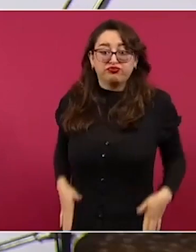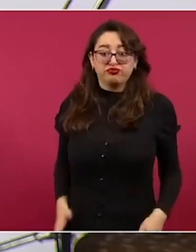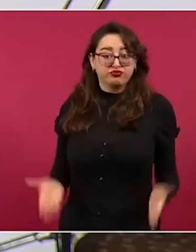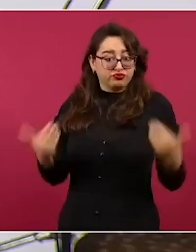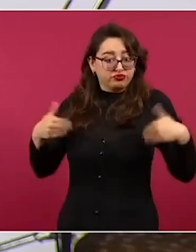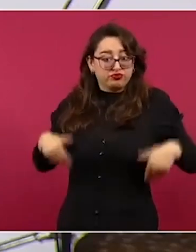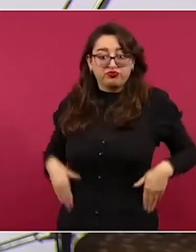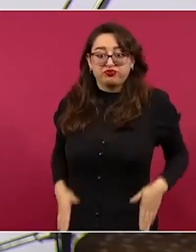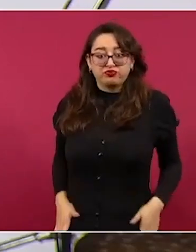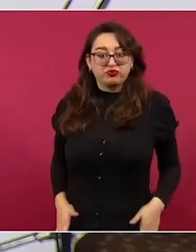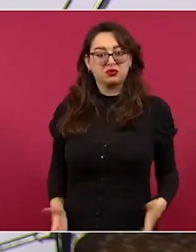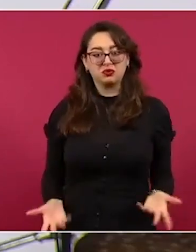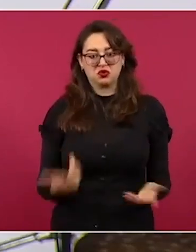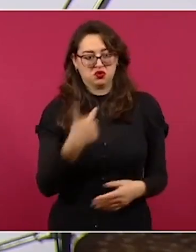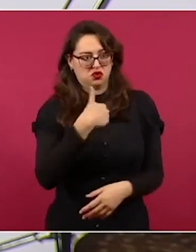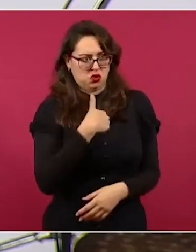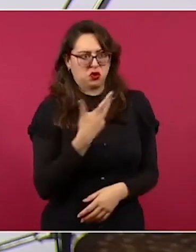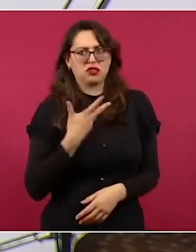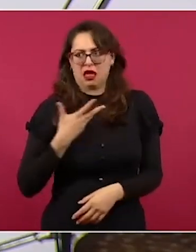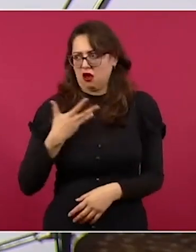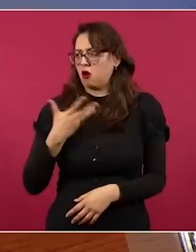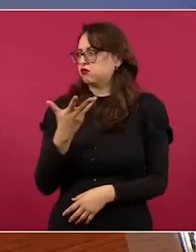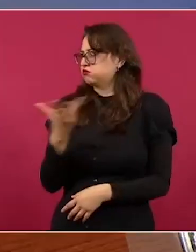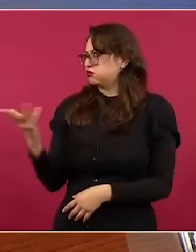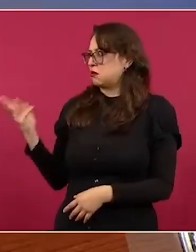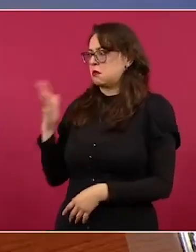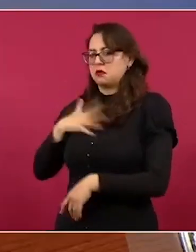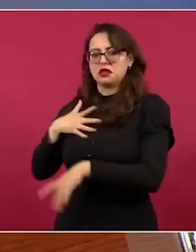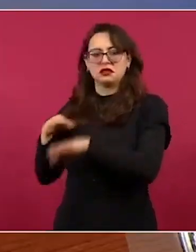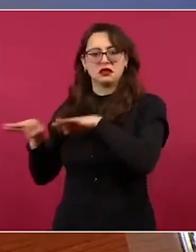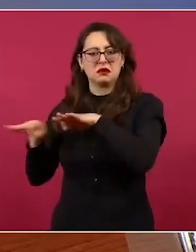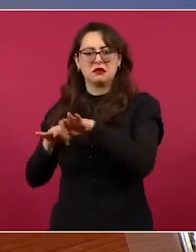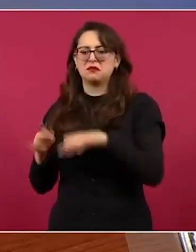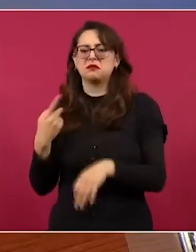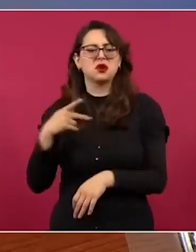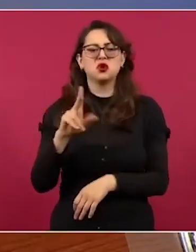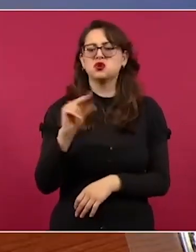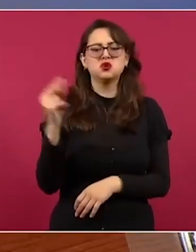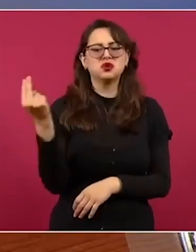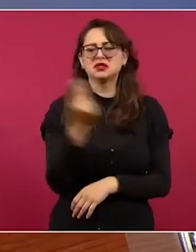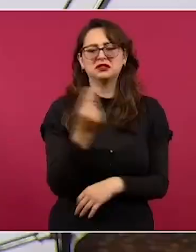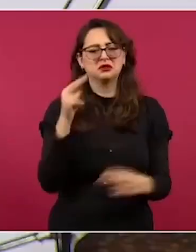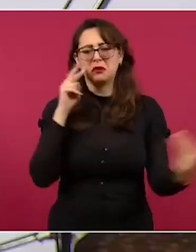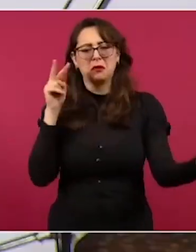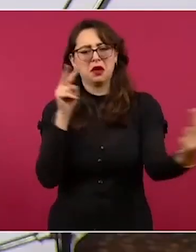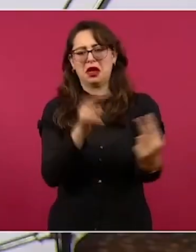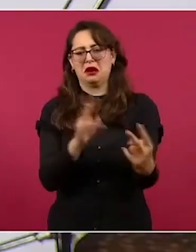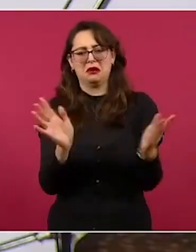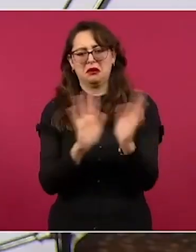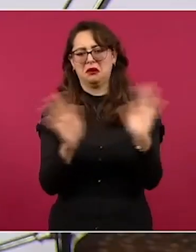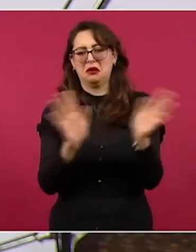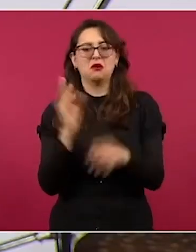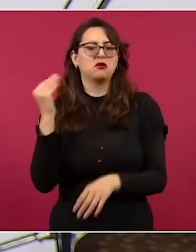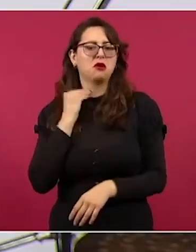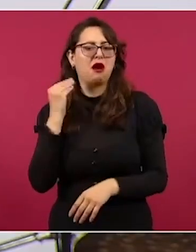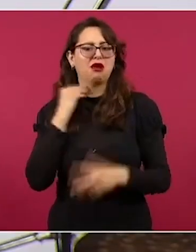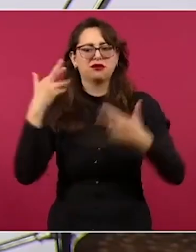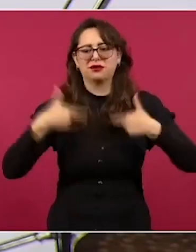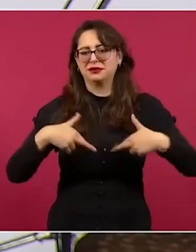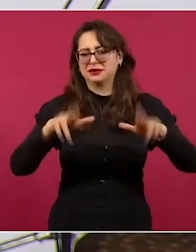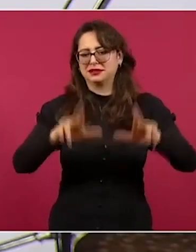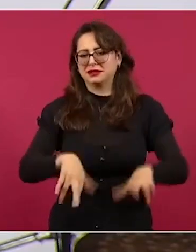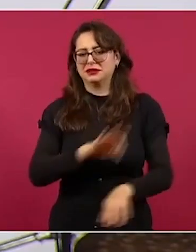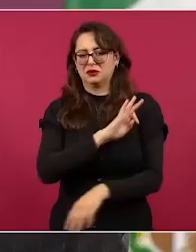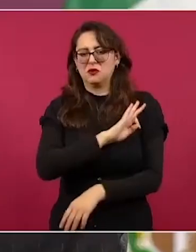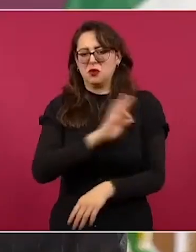Y eso es lo que estoy esperando, pero no necesito verlo. Eso es un nombro a un representante. Y es